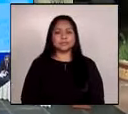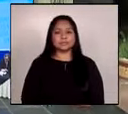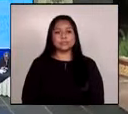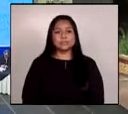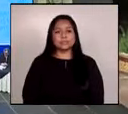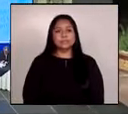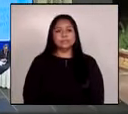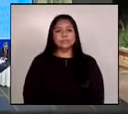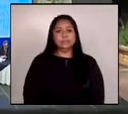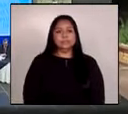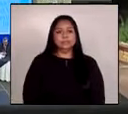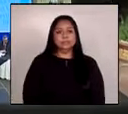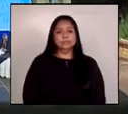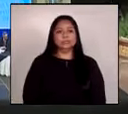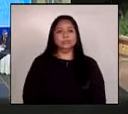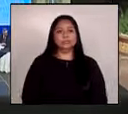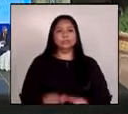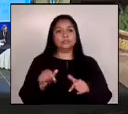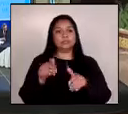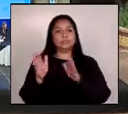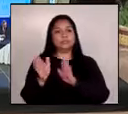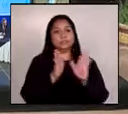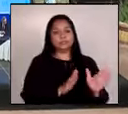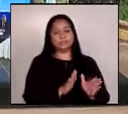gracias y a continuación